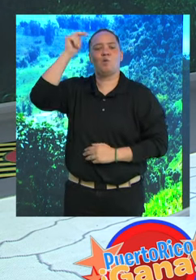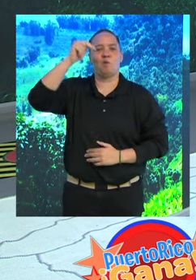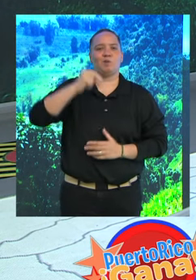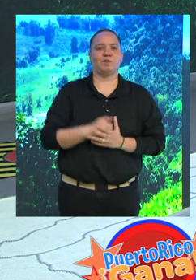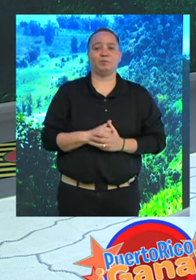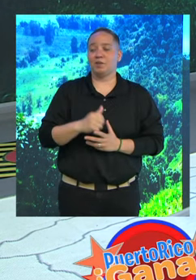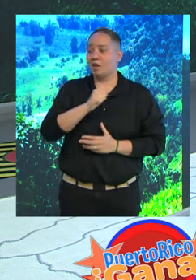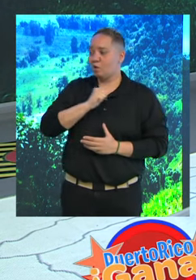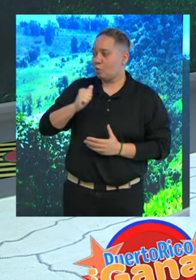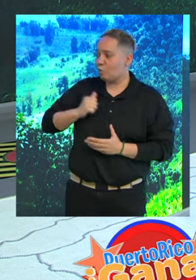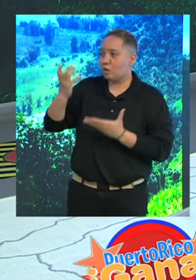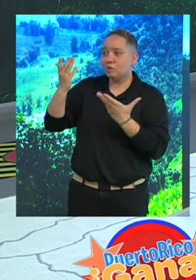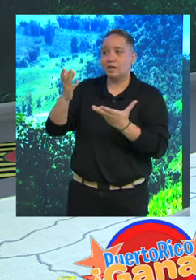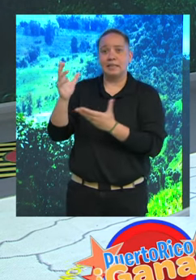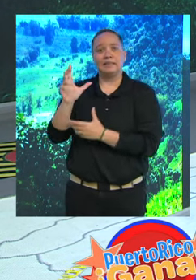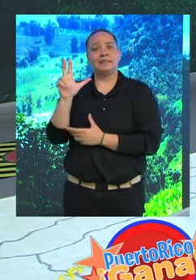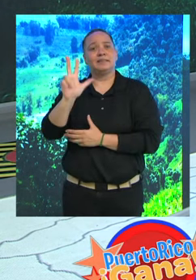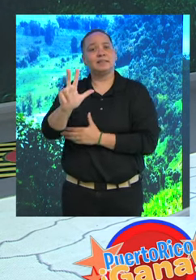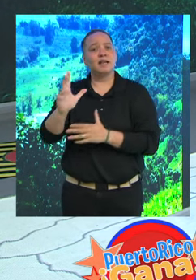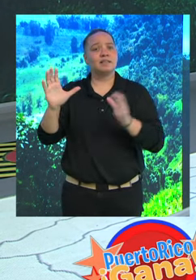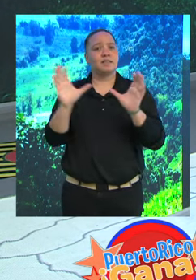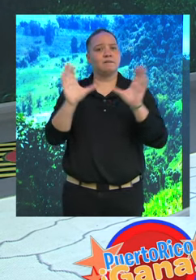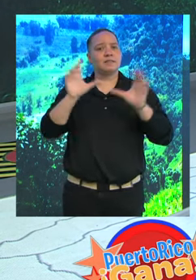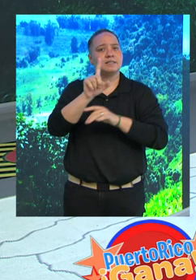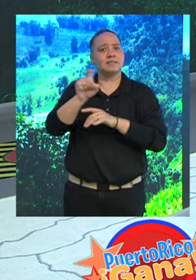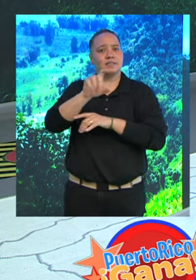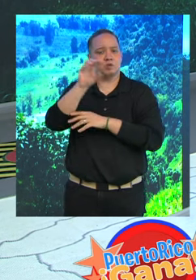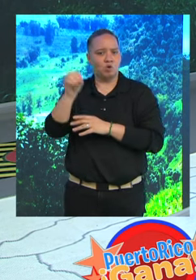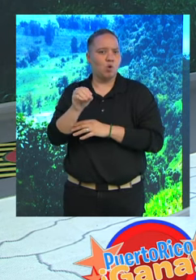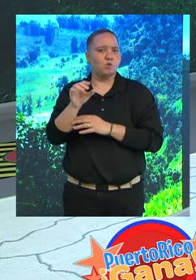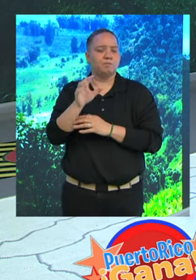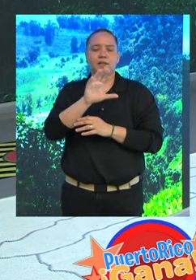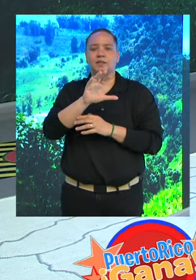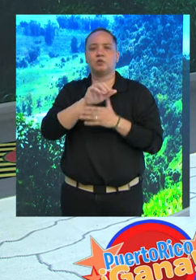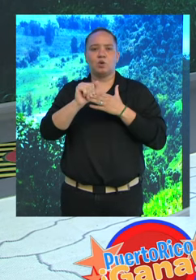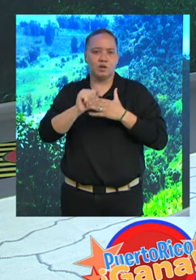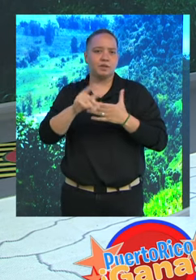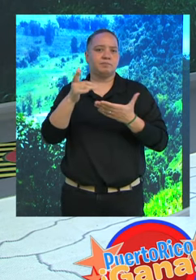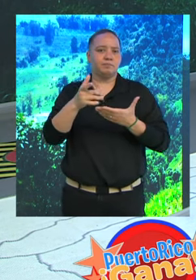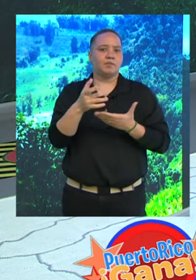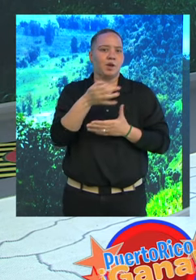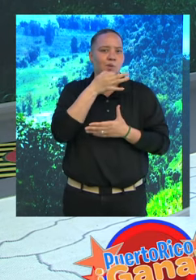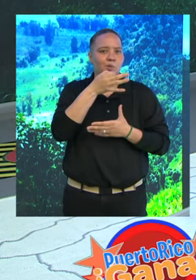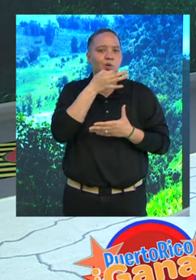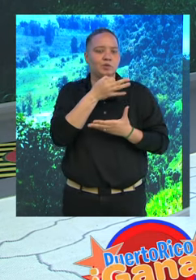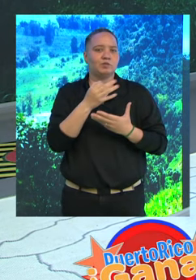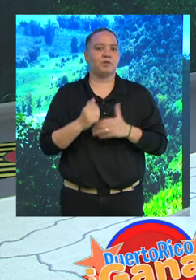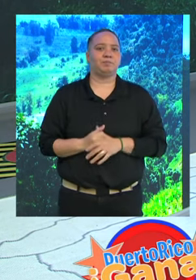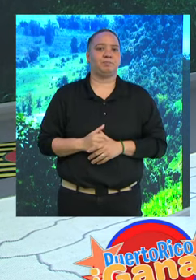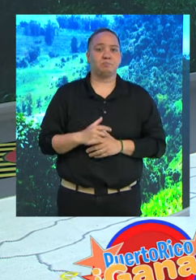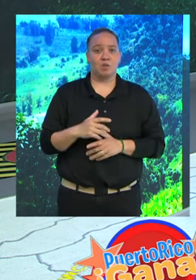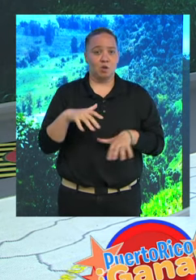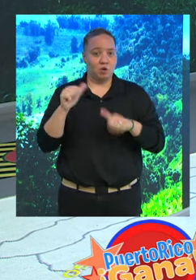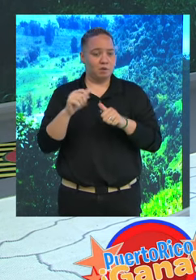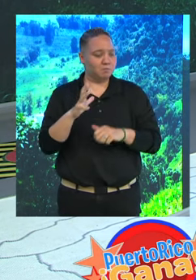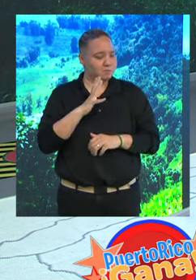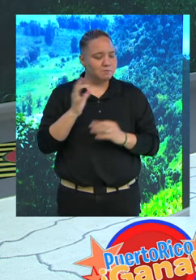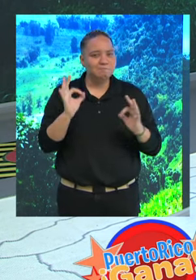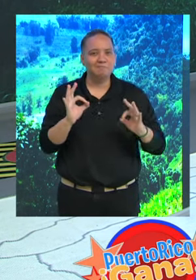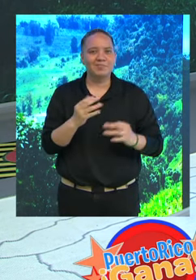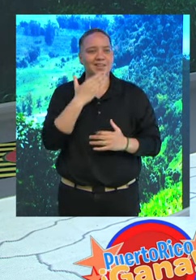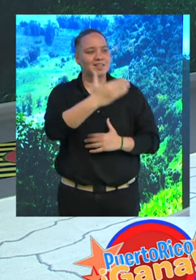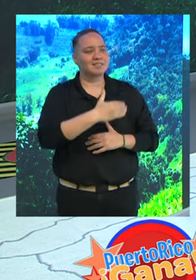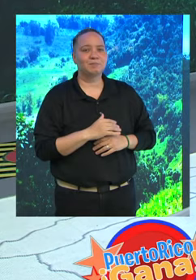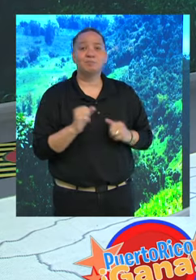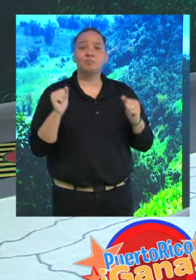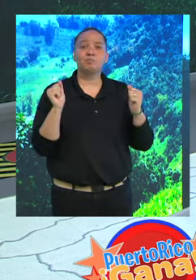Alcaldesa me trajo tres certificados de 100 dólares, y ya me invito, vamos a hacer algo para que uno de los públicos, los públicos se los llevan. ¿Está bien, Alcaldesa? Gracias, claro que bien,